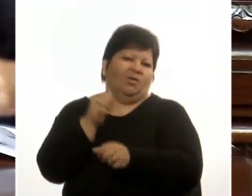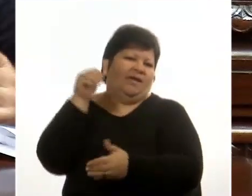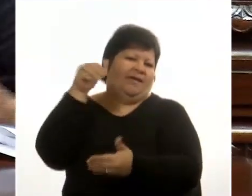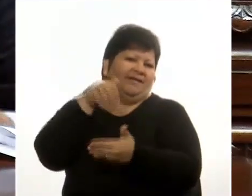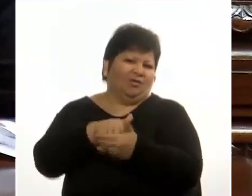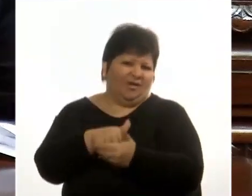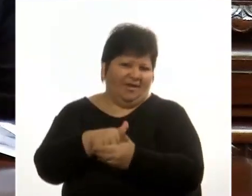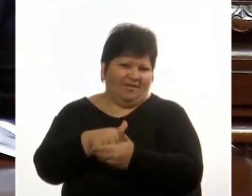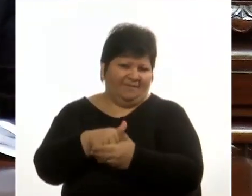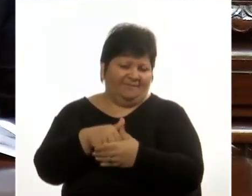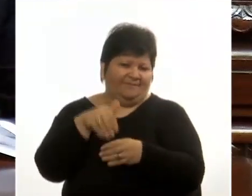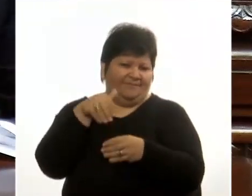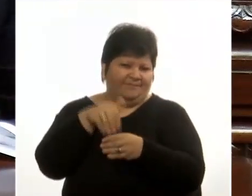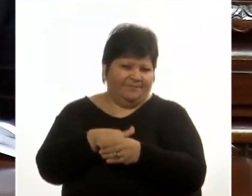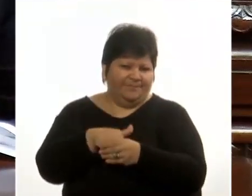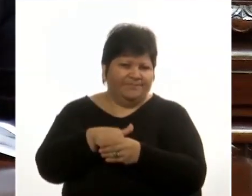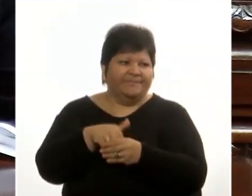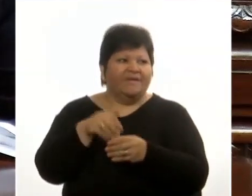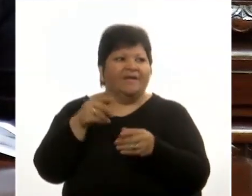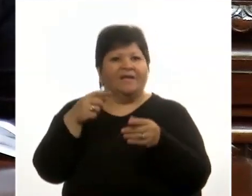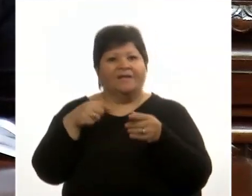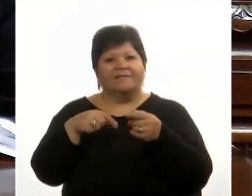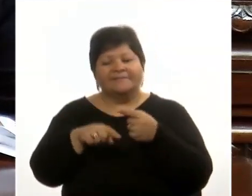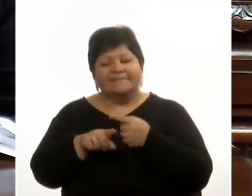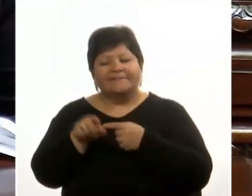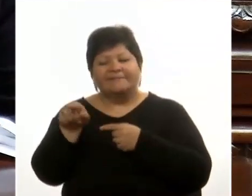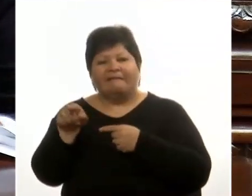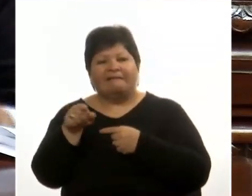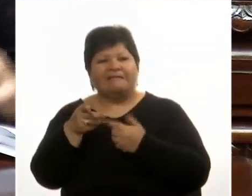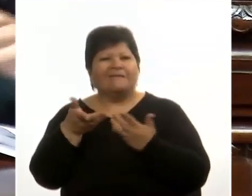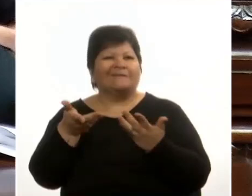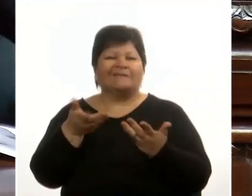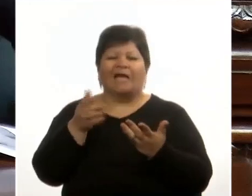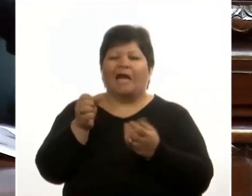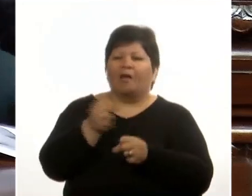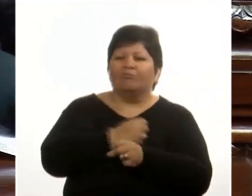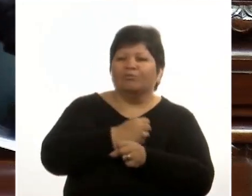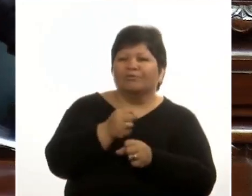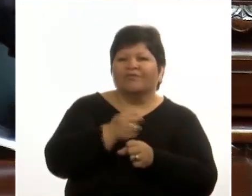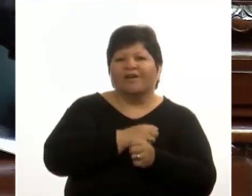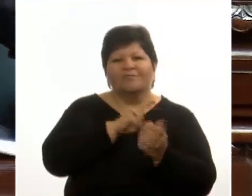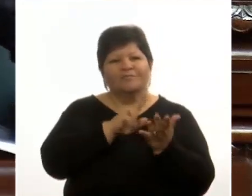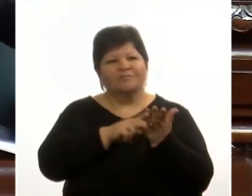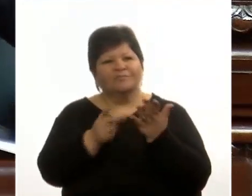De ahí que nos parece a nosotros que aprobar este proyecto de ley,